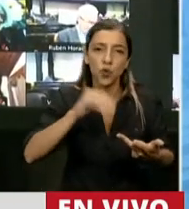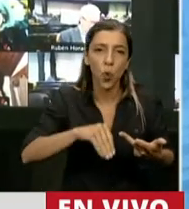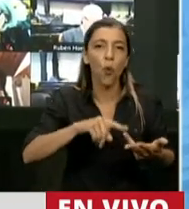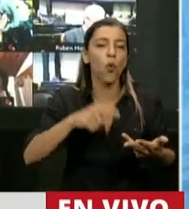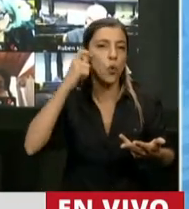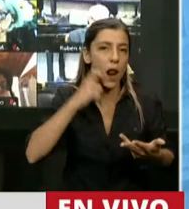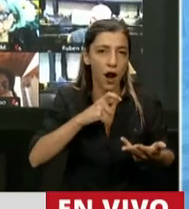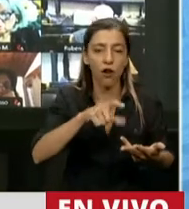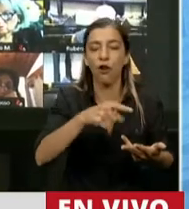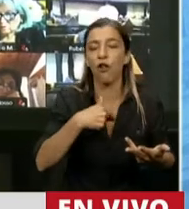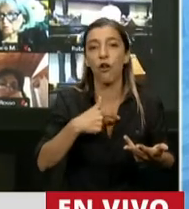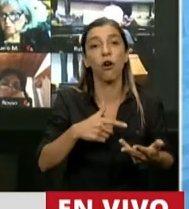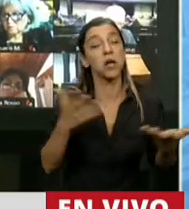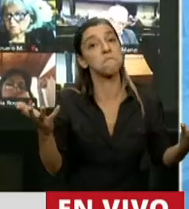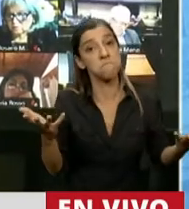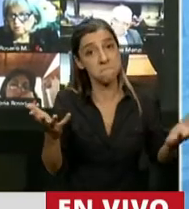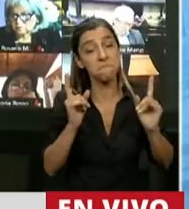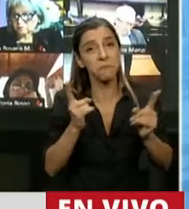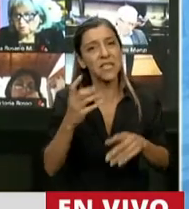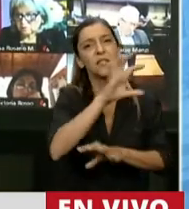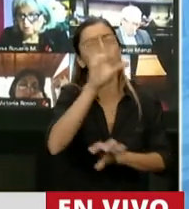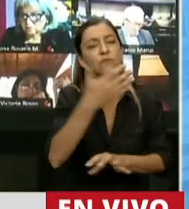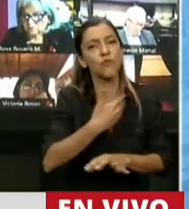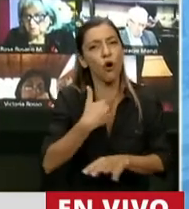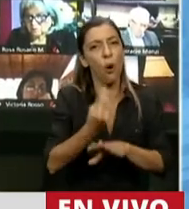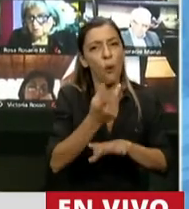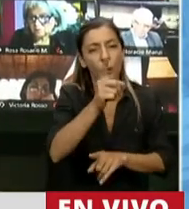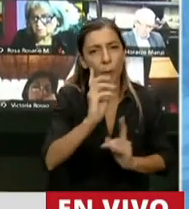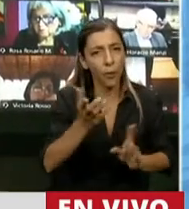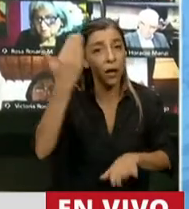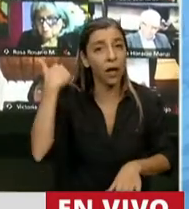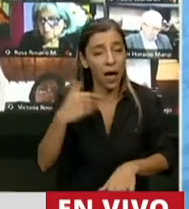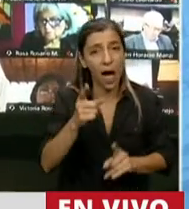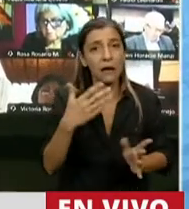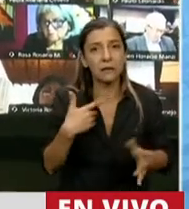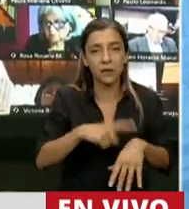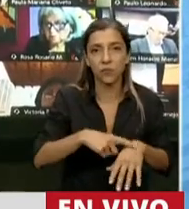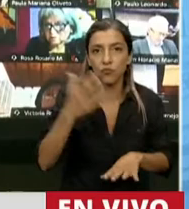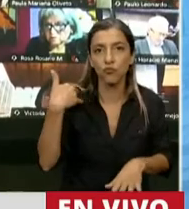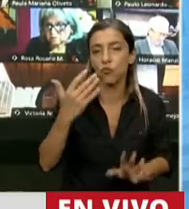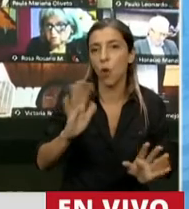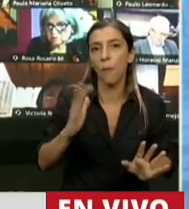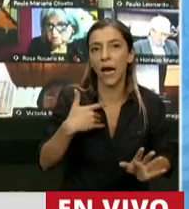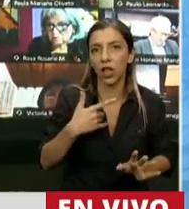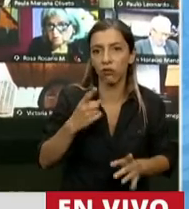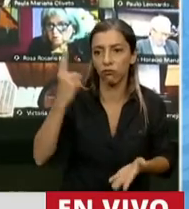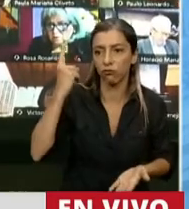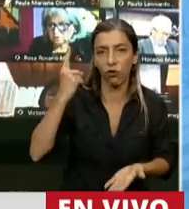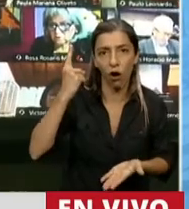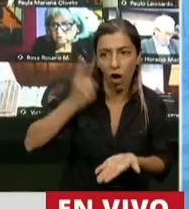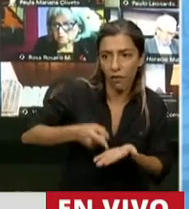llamativamente esos mismos gobernadores que habían salido corriendo impugnar esos dos decretos